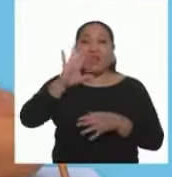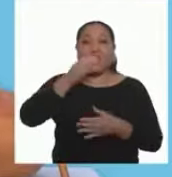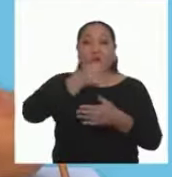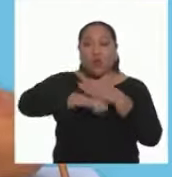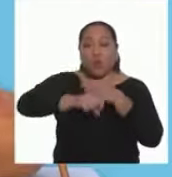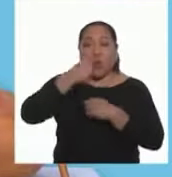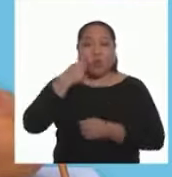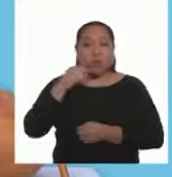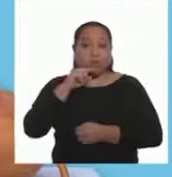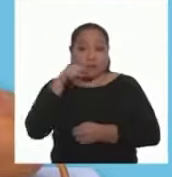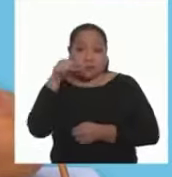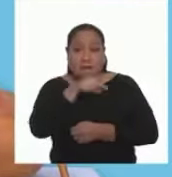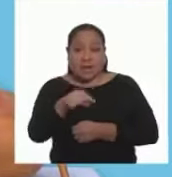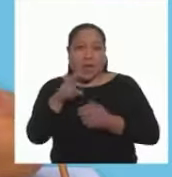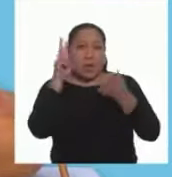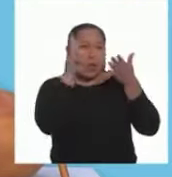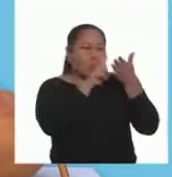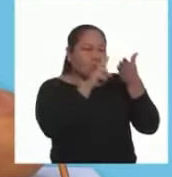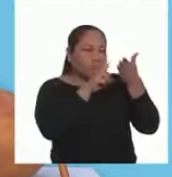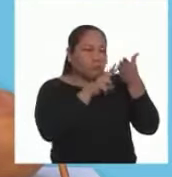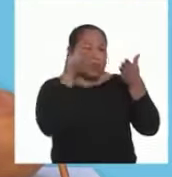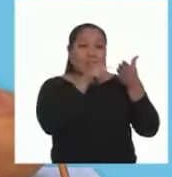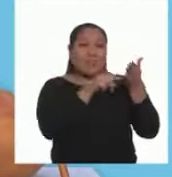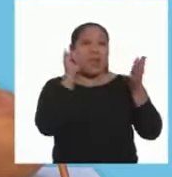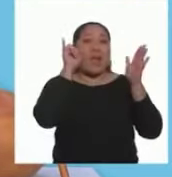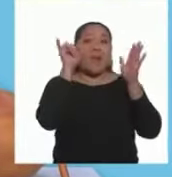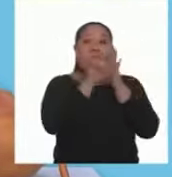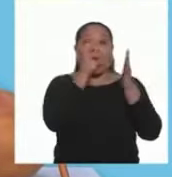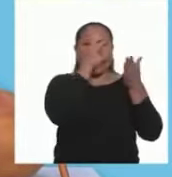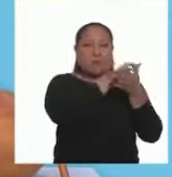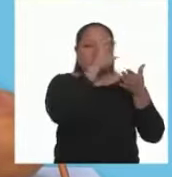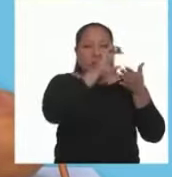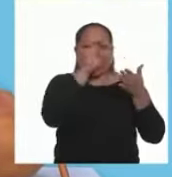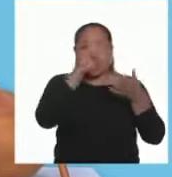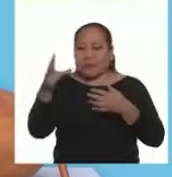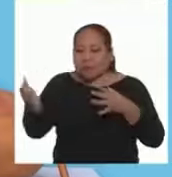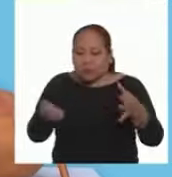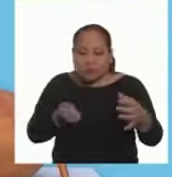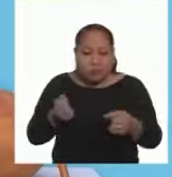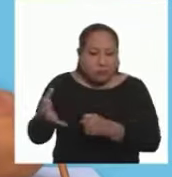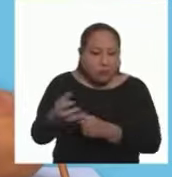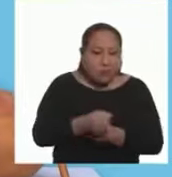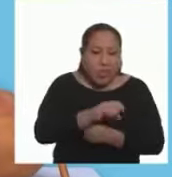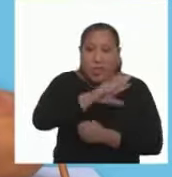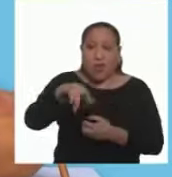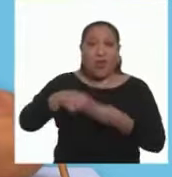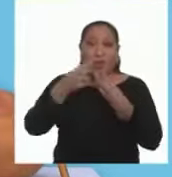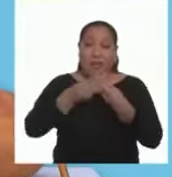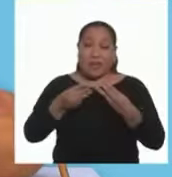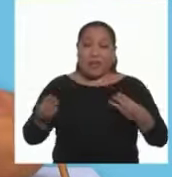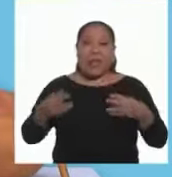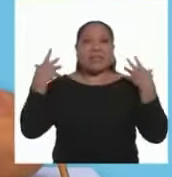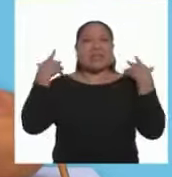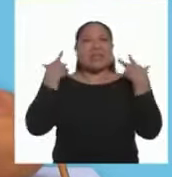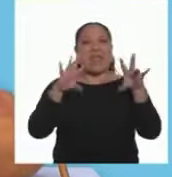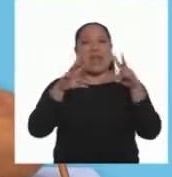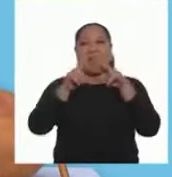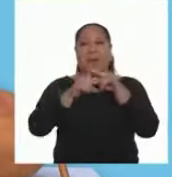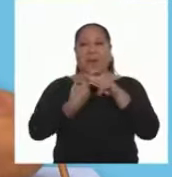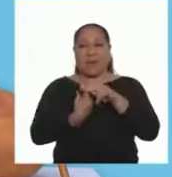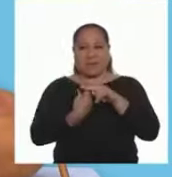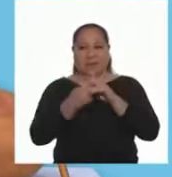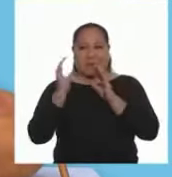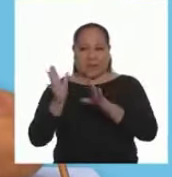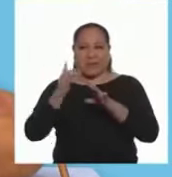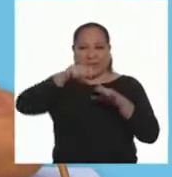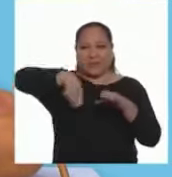Una vez que tu niña o niño haya leído las imágenes de la receta Y tenga a la mano todos los ingredientes